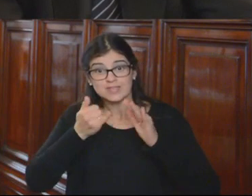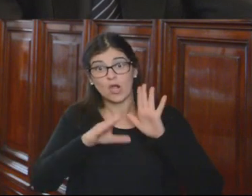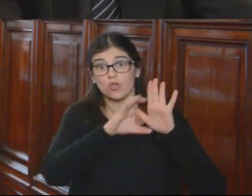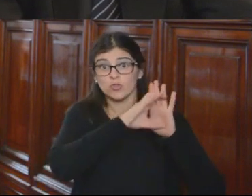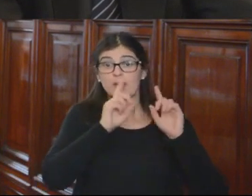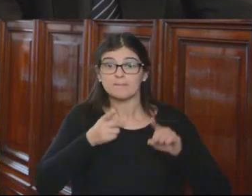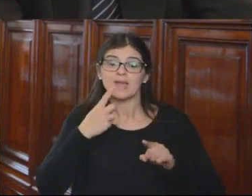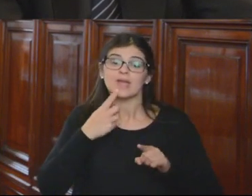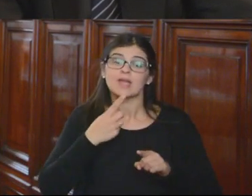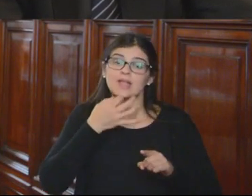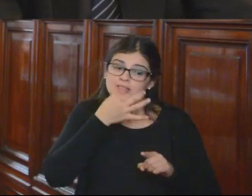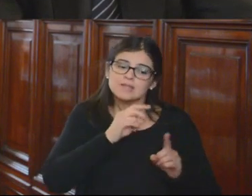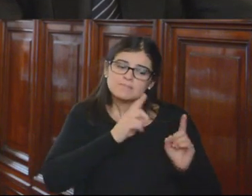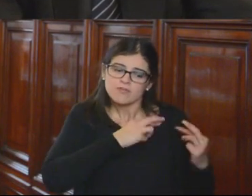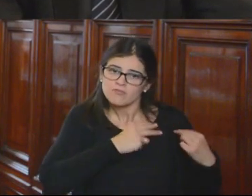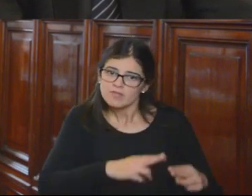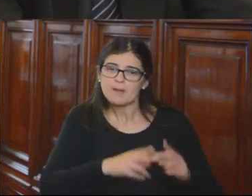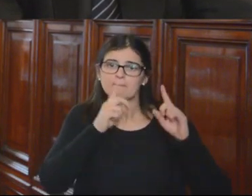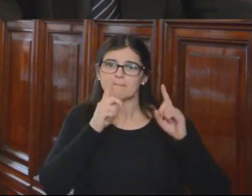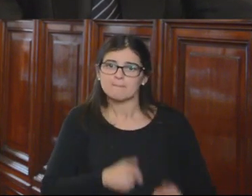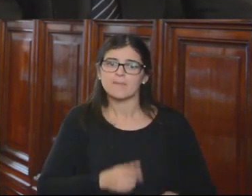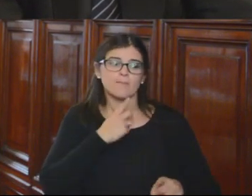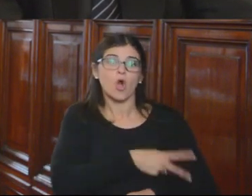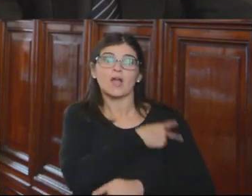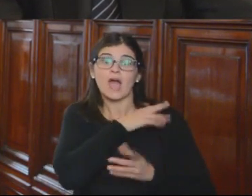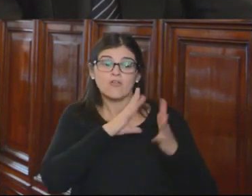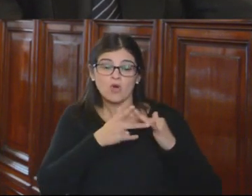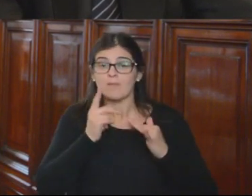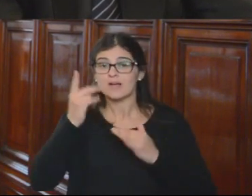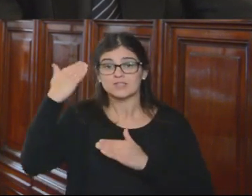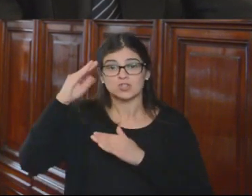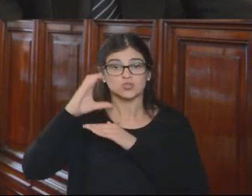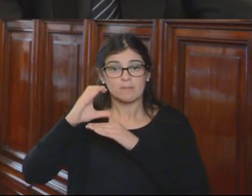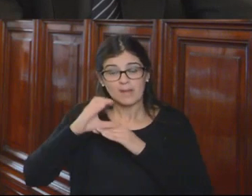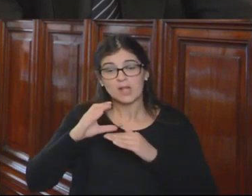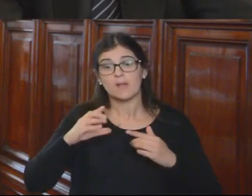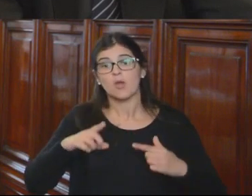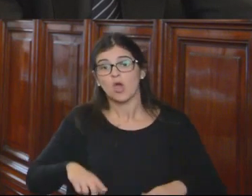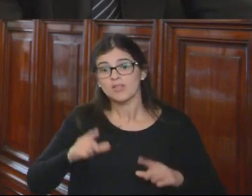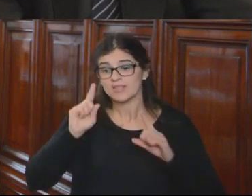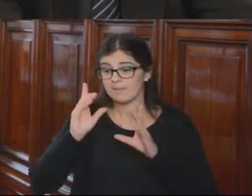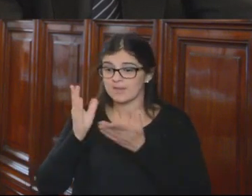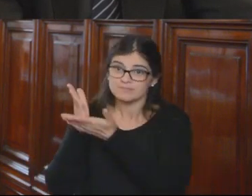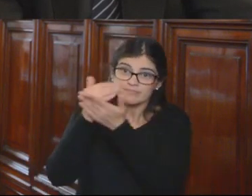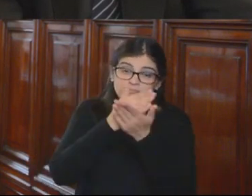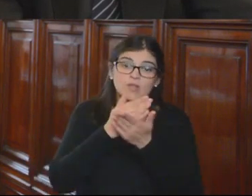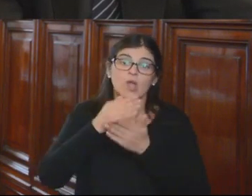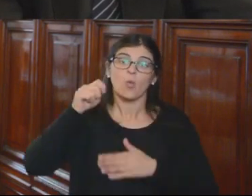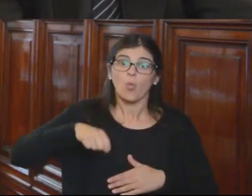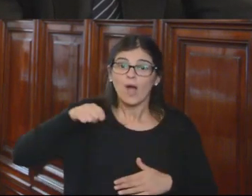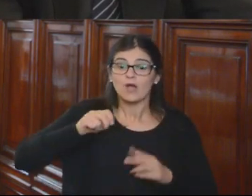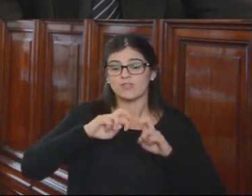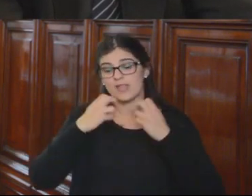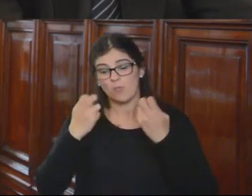también sostuvo la transitoriedad de todos los cargos de la Corte Suprema, Cortes Superiores de Descrito, Juzgados y